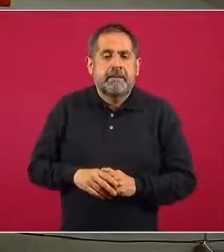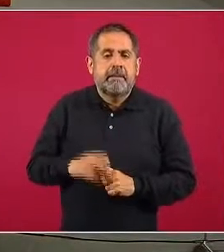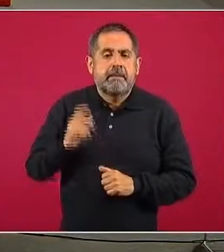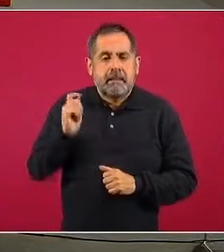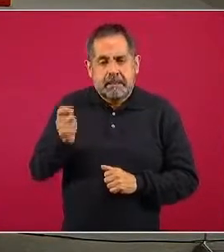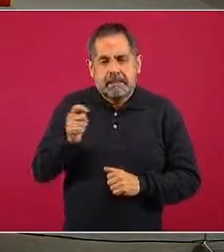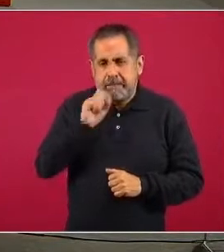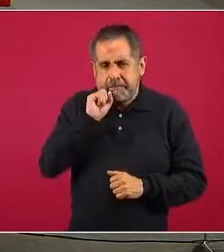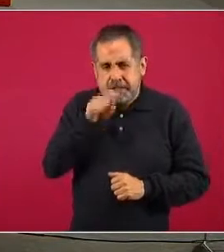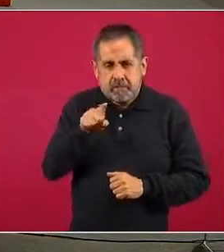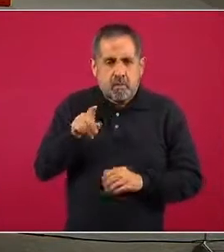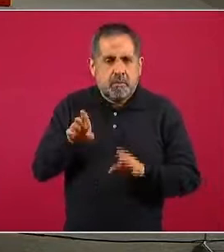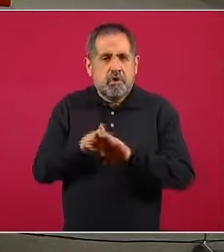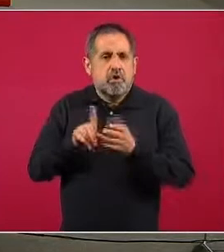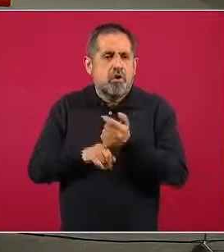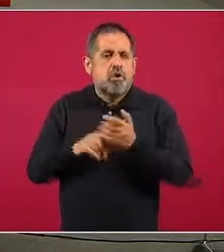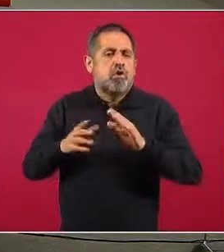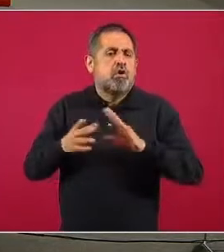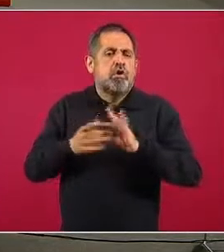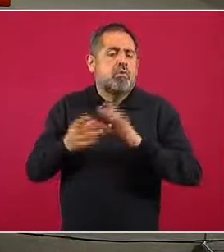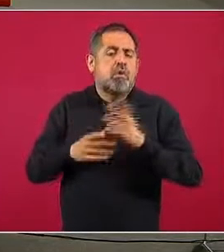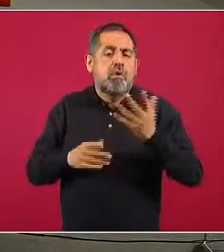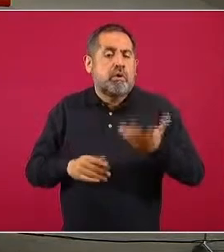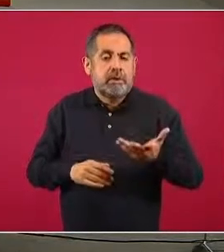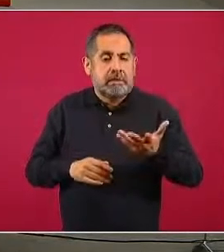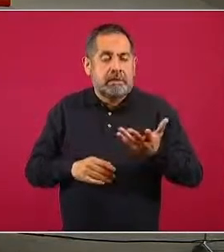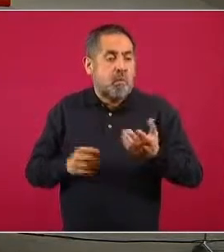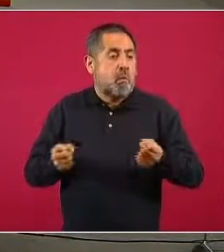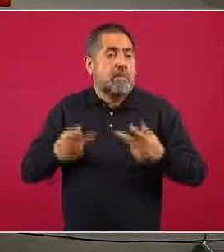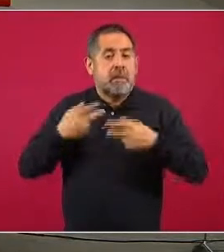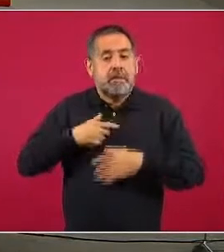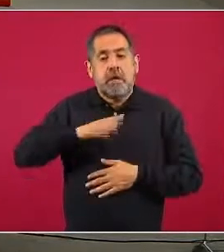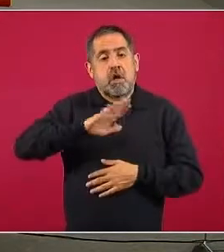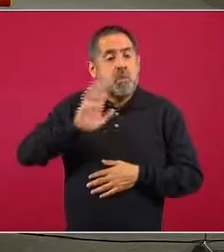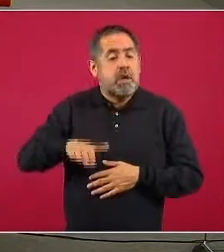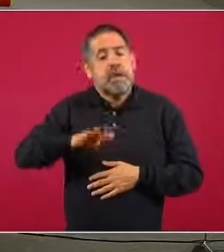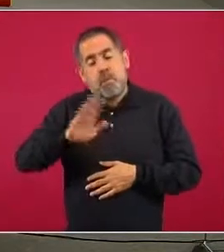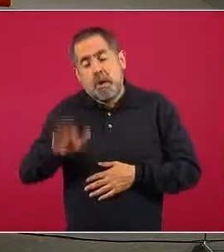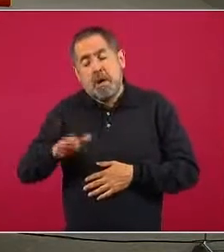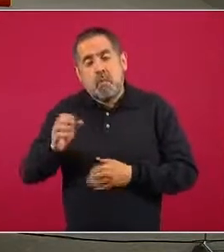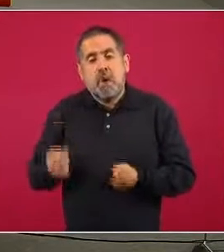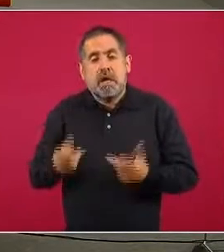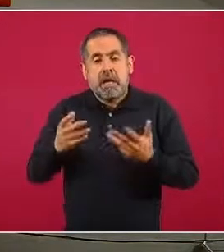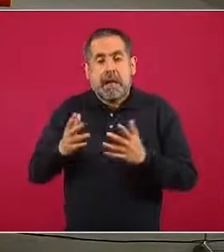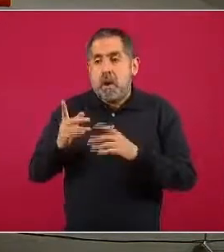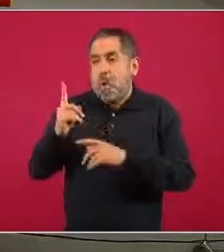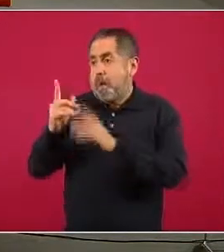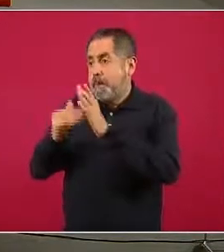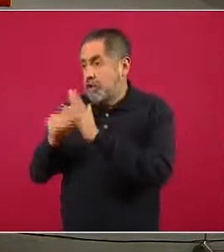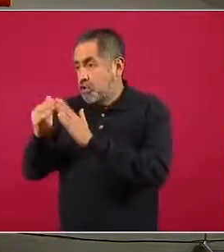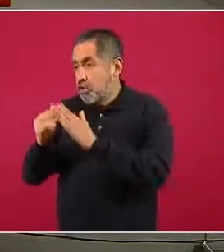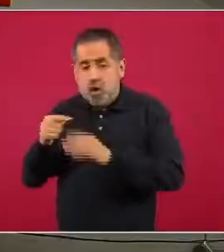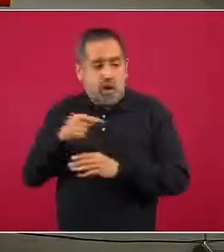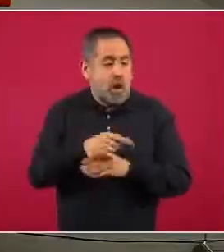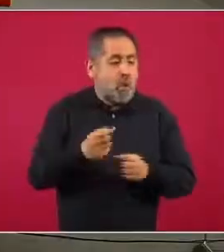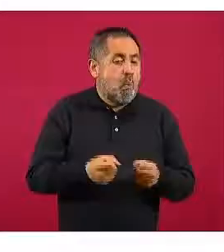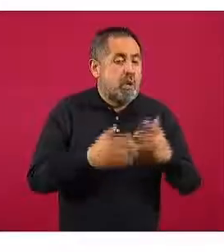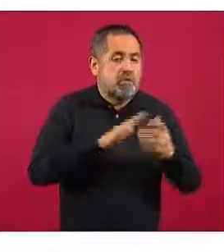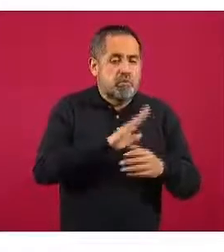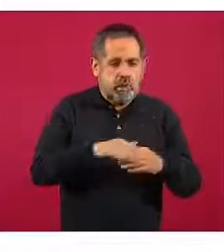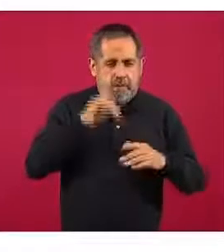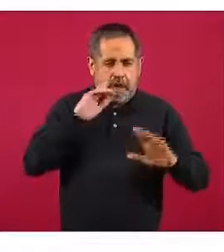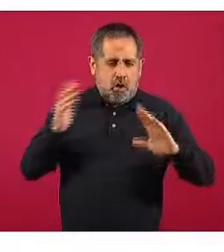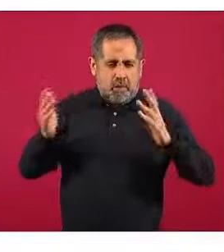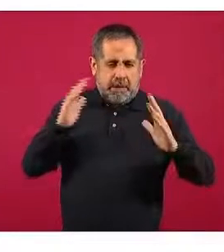esta misma gráfica, pero ahora las defunciones nuevas por también millones de habitantes para poder hacer el